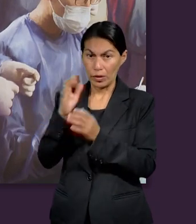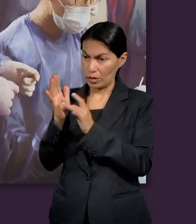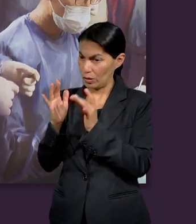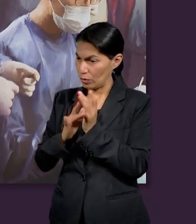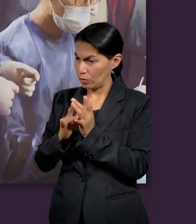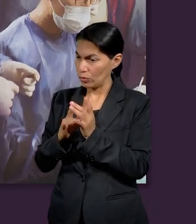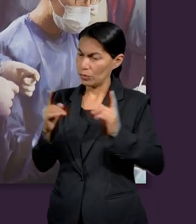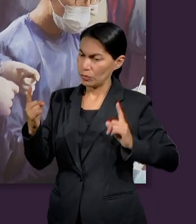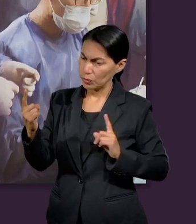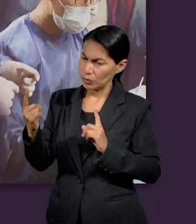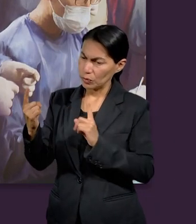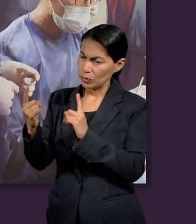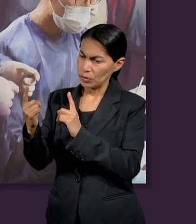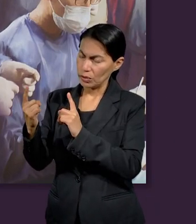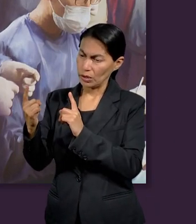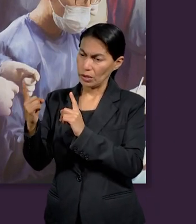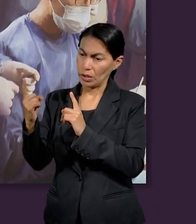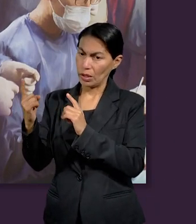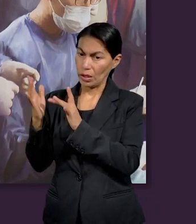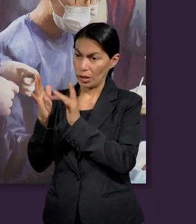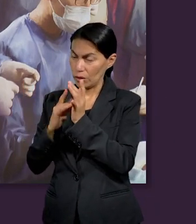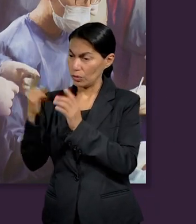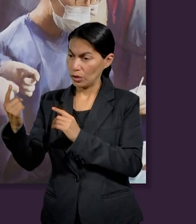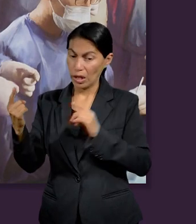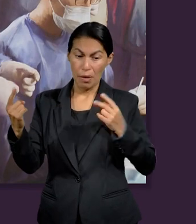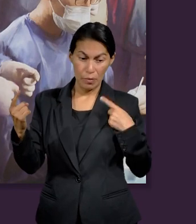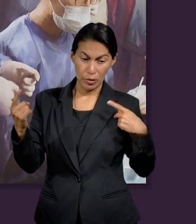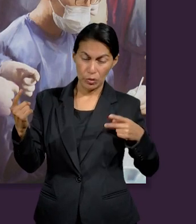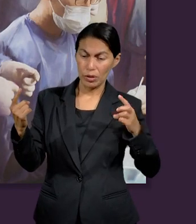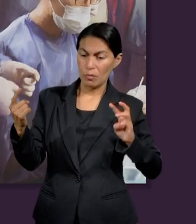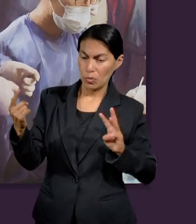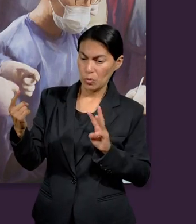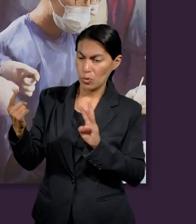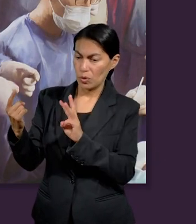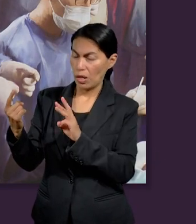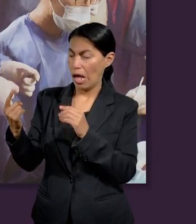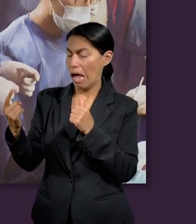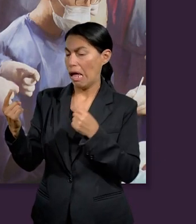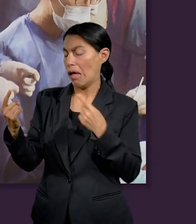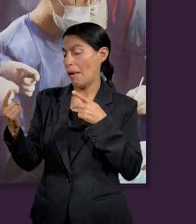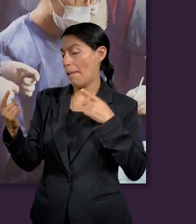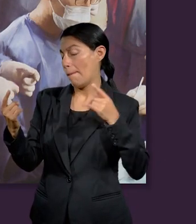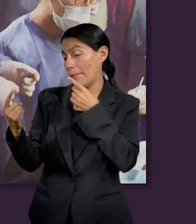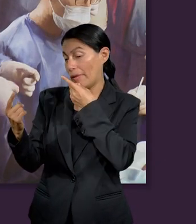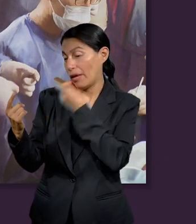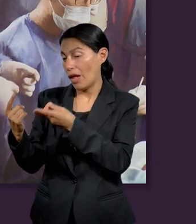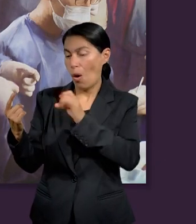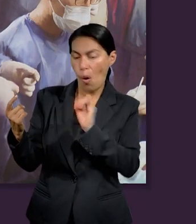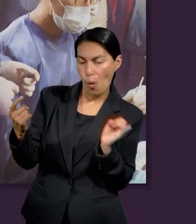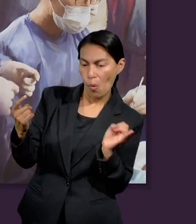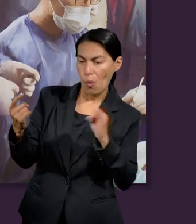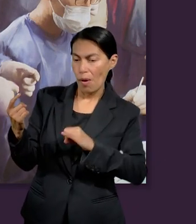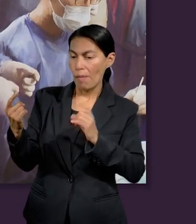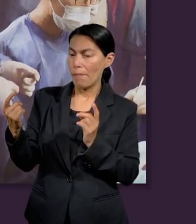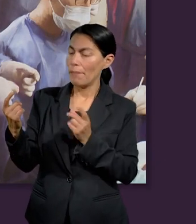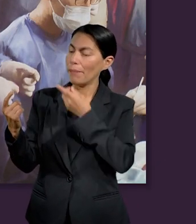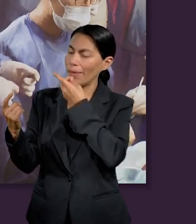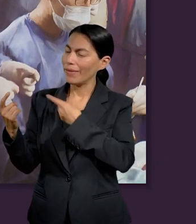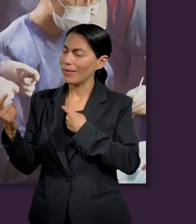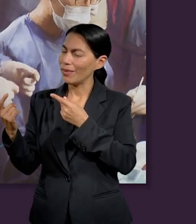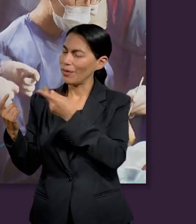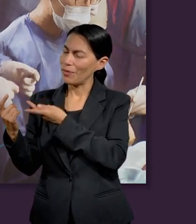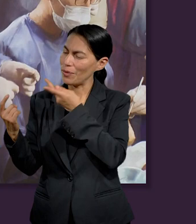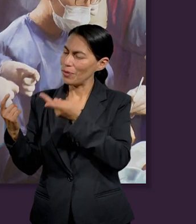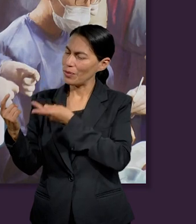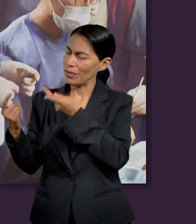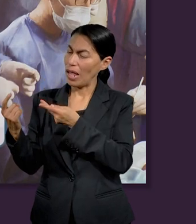o debemos esperar a otro? Cuando se acercaron a Jesús, ellos le dijeron, Juan el Bautista nos ha enviado a preguntarte, ¿Eres